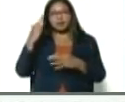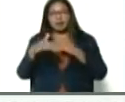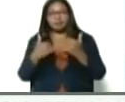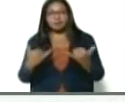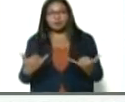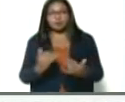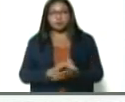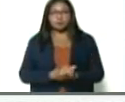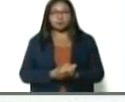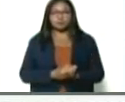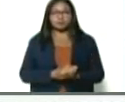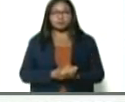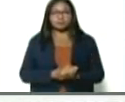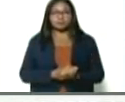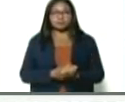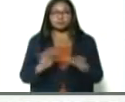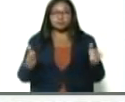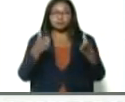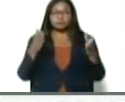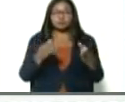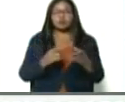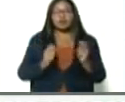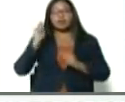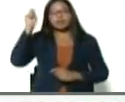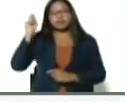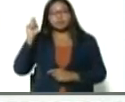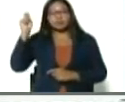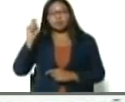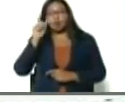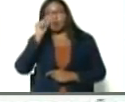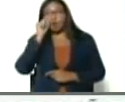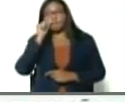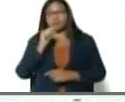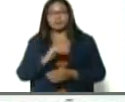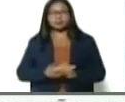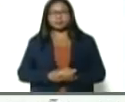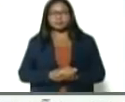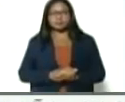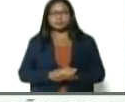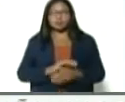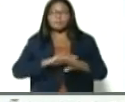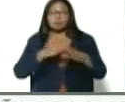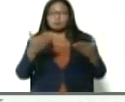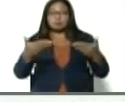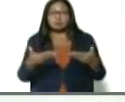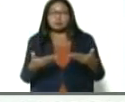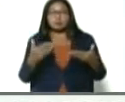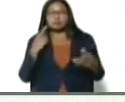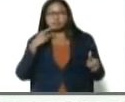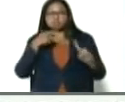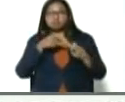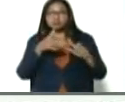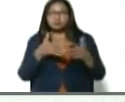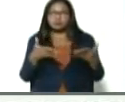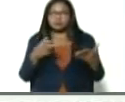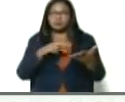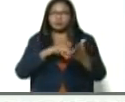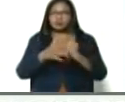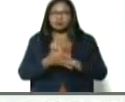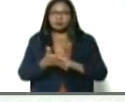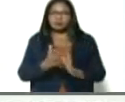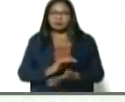con su empuje el diputado Ricardo Sánchez. Porque este regalo tiene un símbolo, es un símbolo.